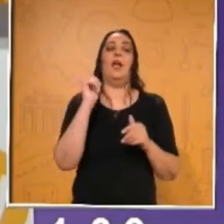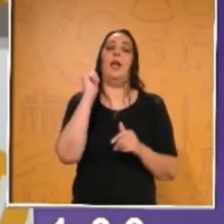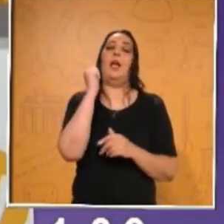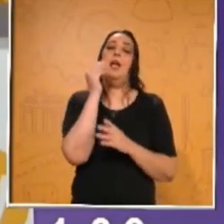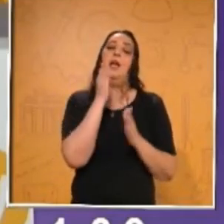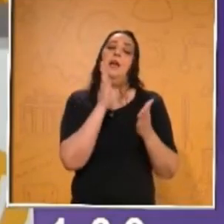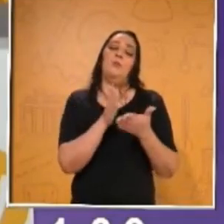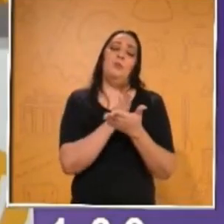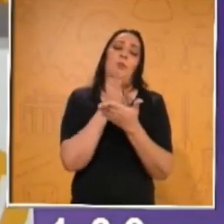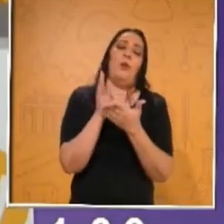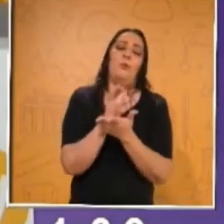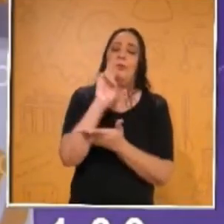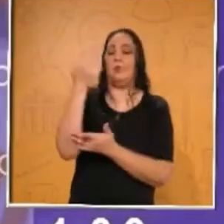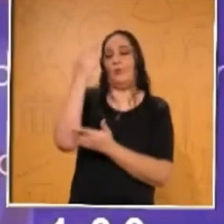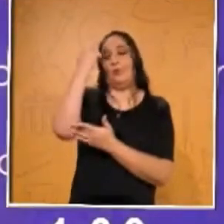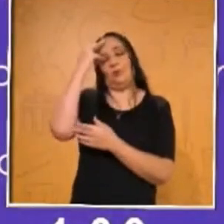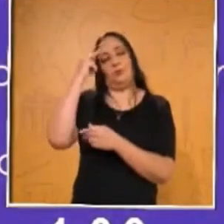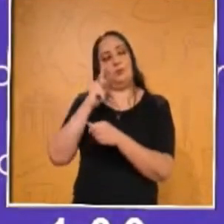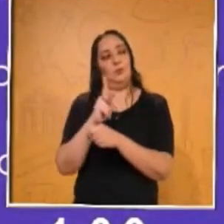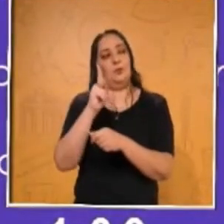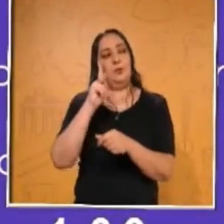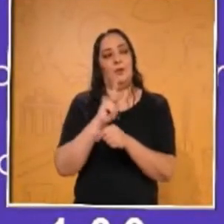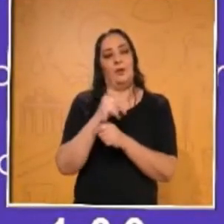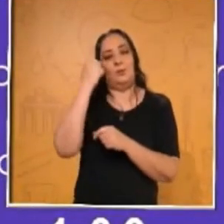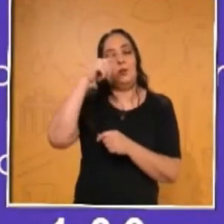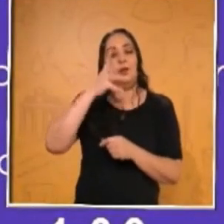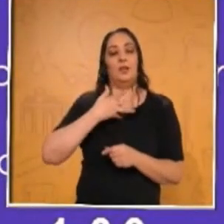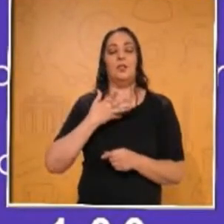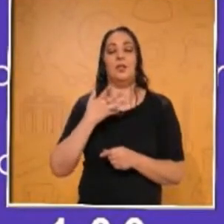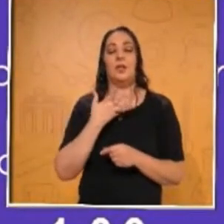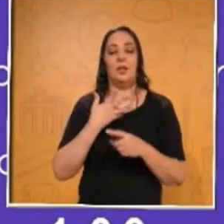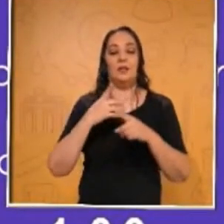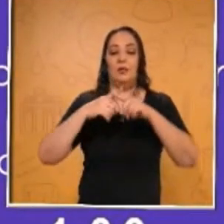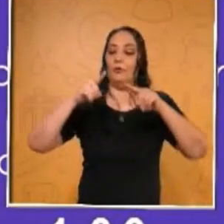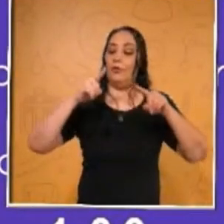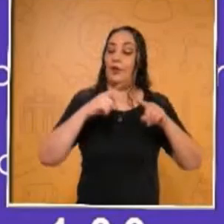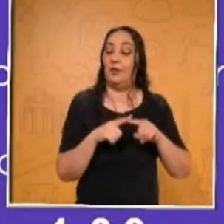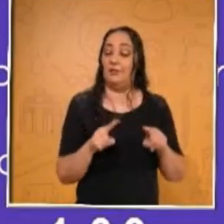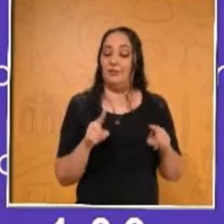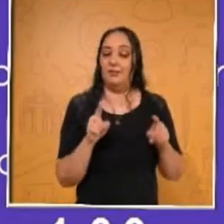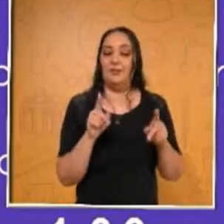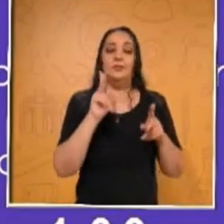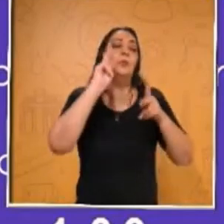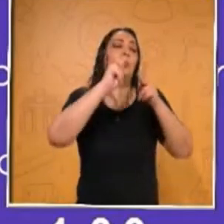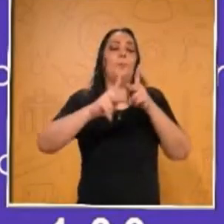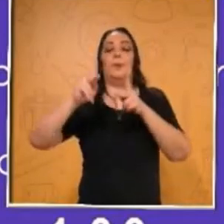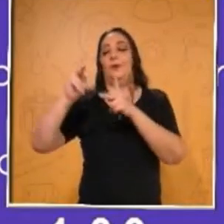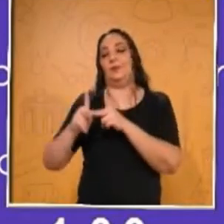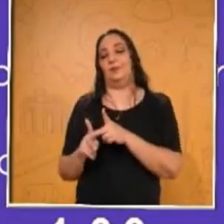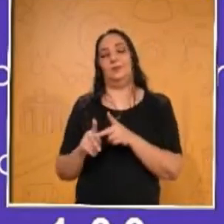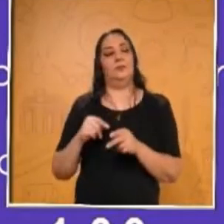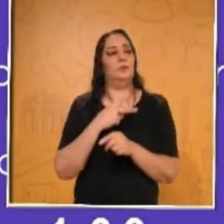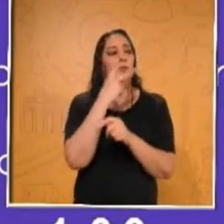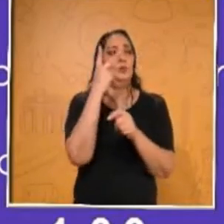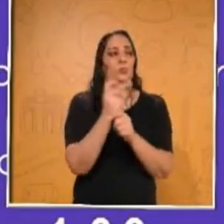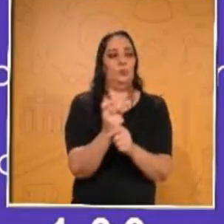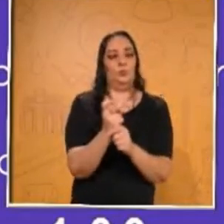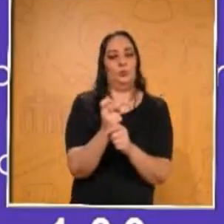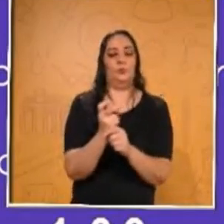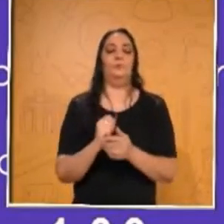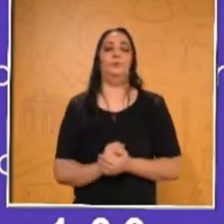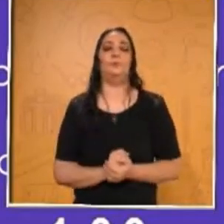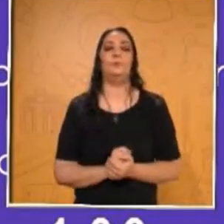primaria, para que tenga diversas secciones. Muy bien. El segundo paso, ¿cuál sería, maestro?